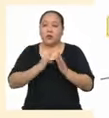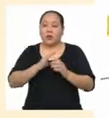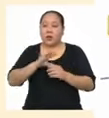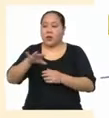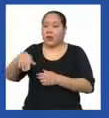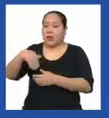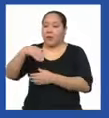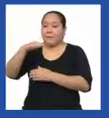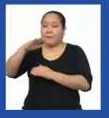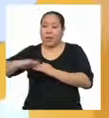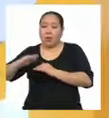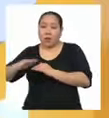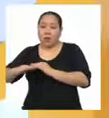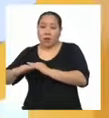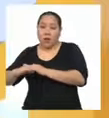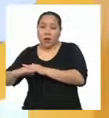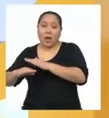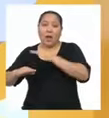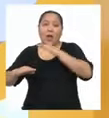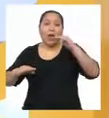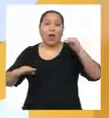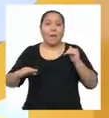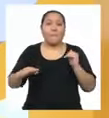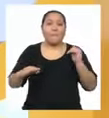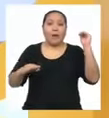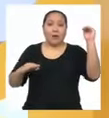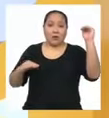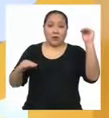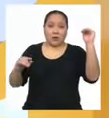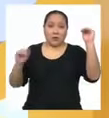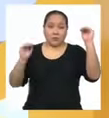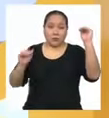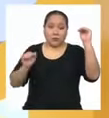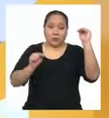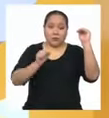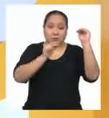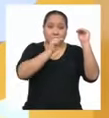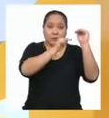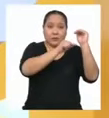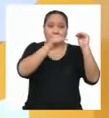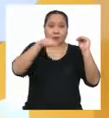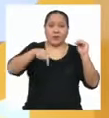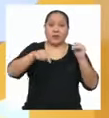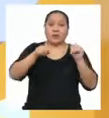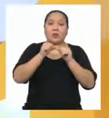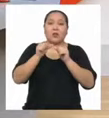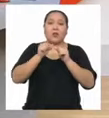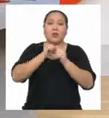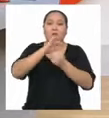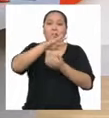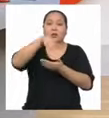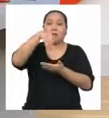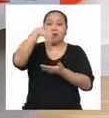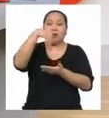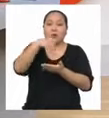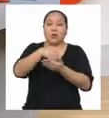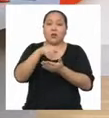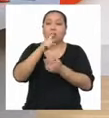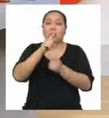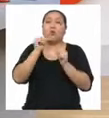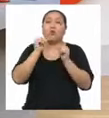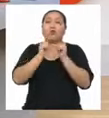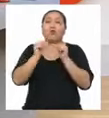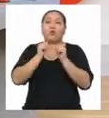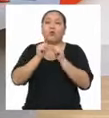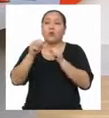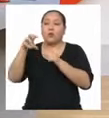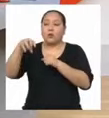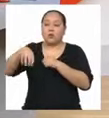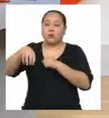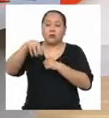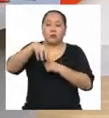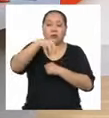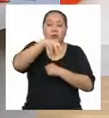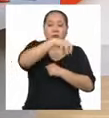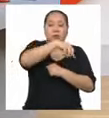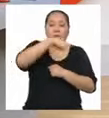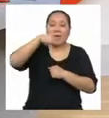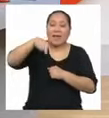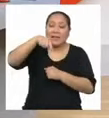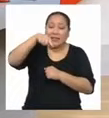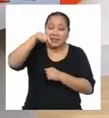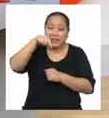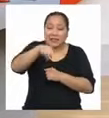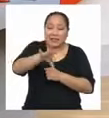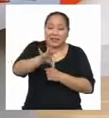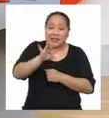a mayor La mediana es valor central de un conjunto de datos ordenados Y